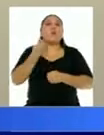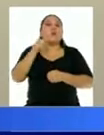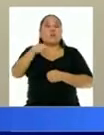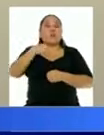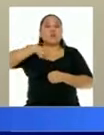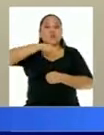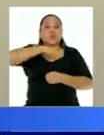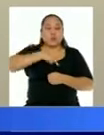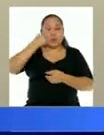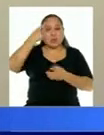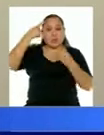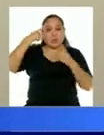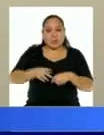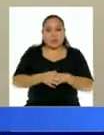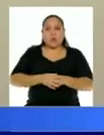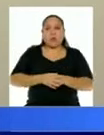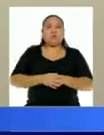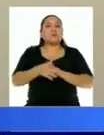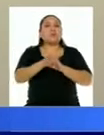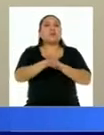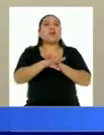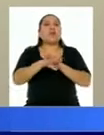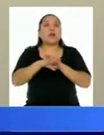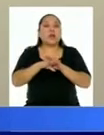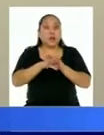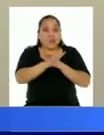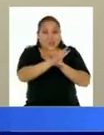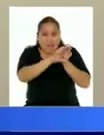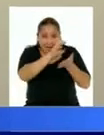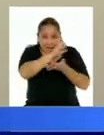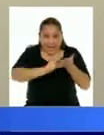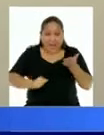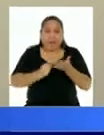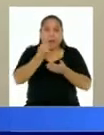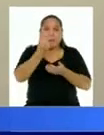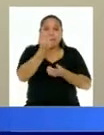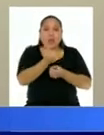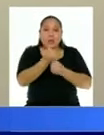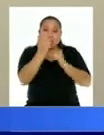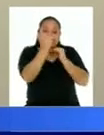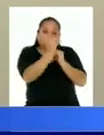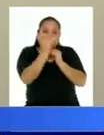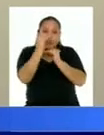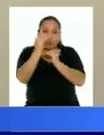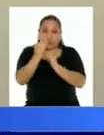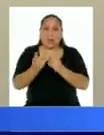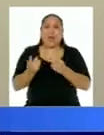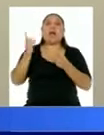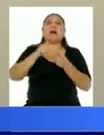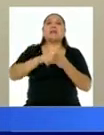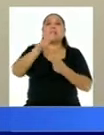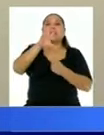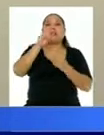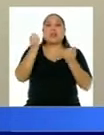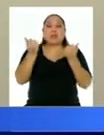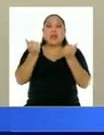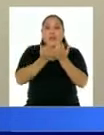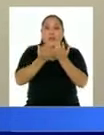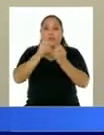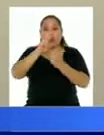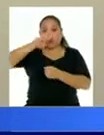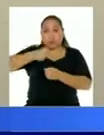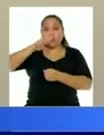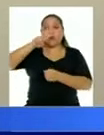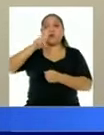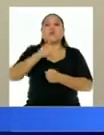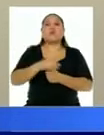proponemos un retiro facultativo de aportes que se enfoque en los afiliados que hasta el 30 de abril del 2021